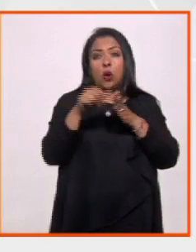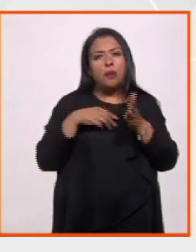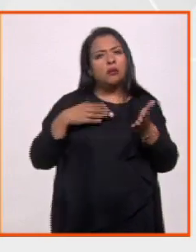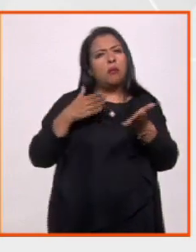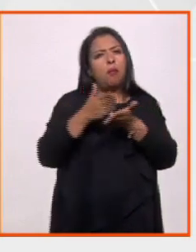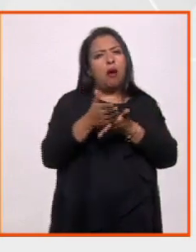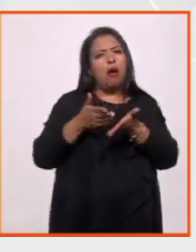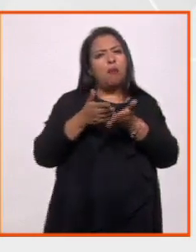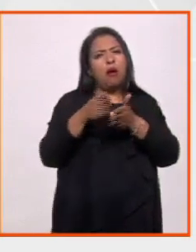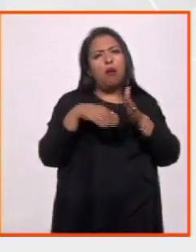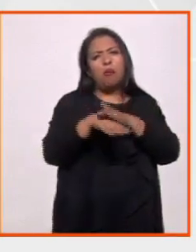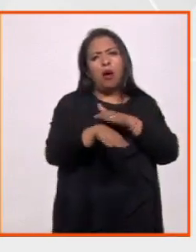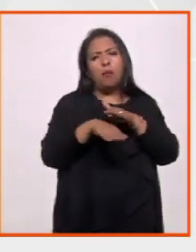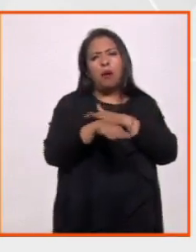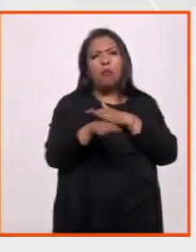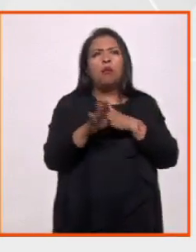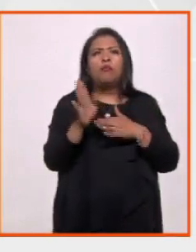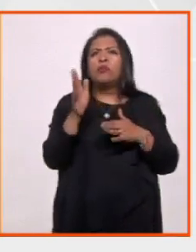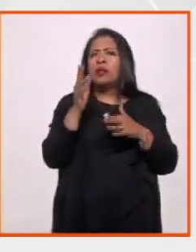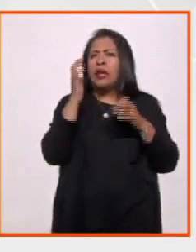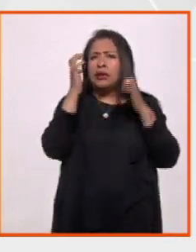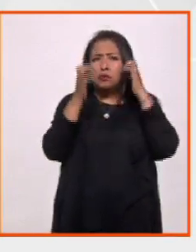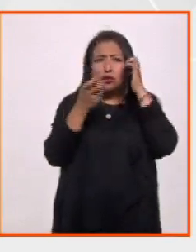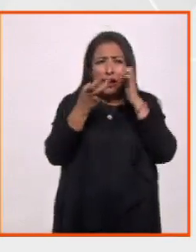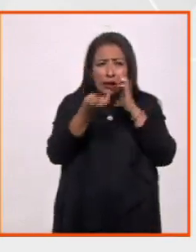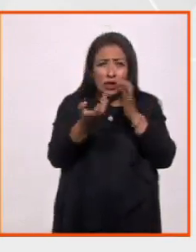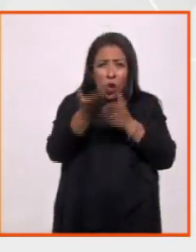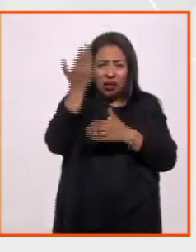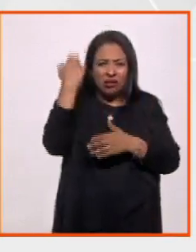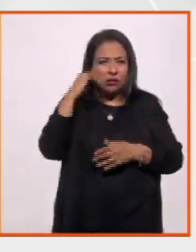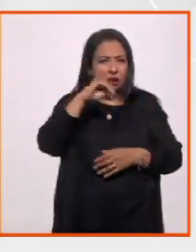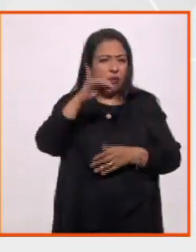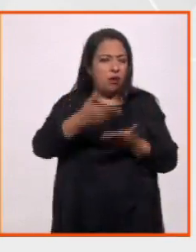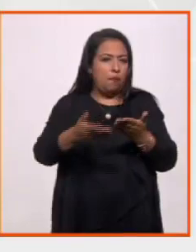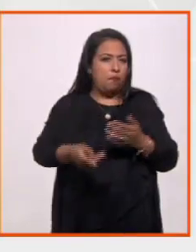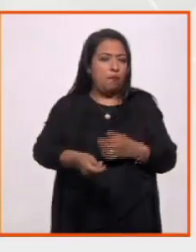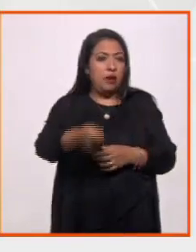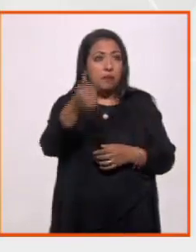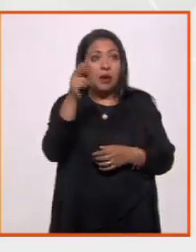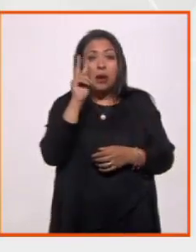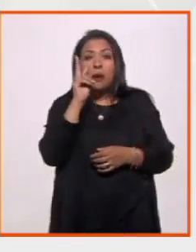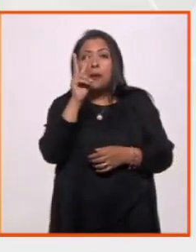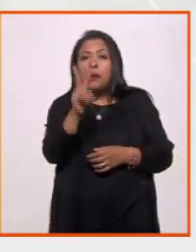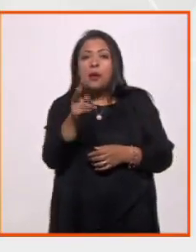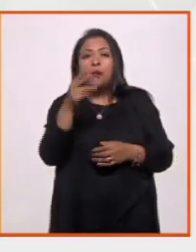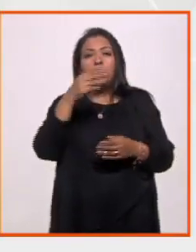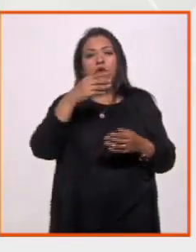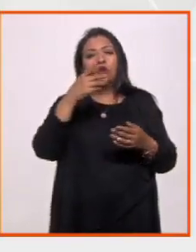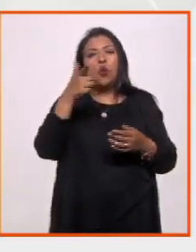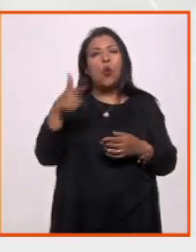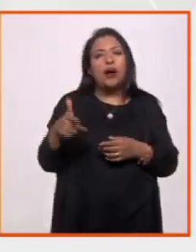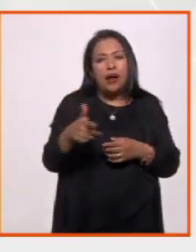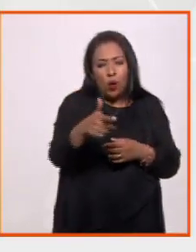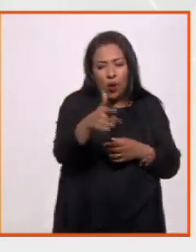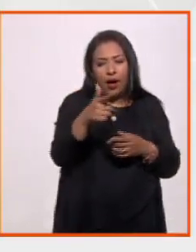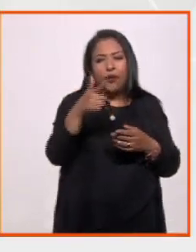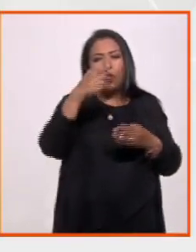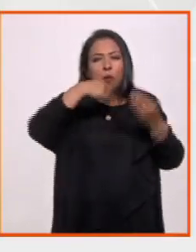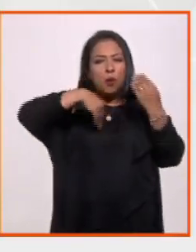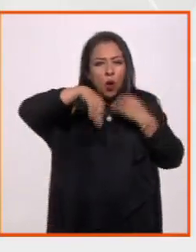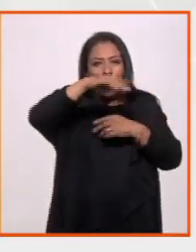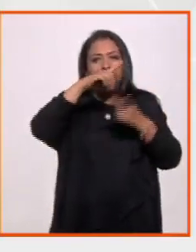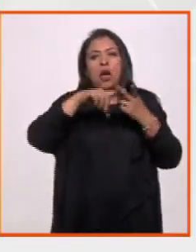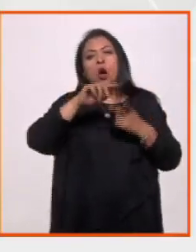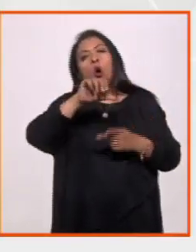No se ha hecho ninguna exposición de esta magnitud, ¿no? Vemos, por ejemplo, las momias de Guanajuato o hay